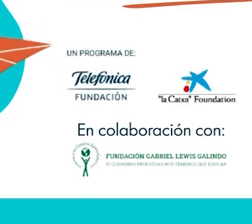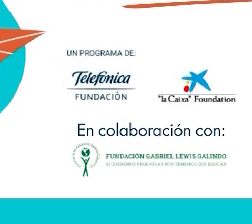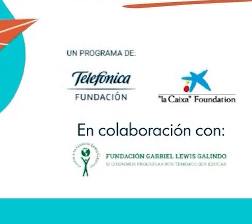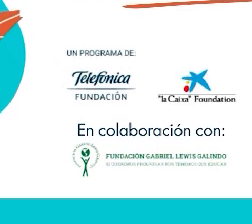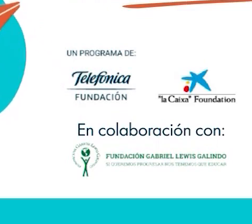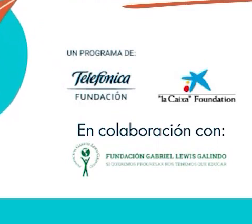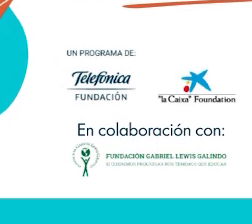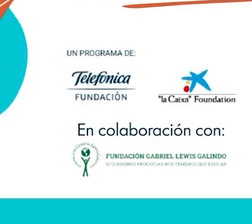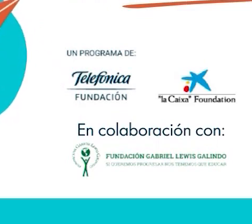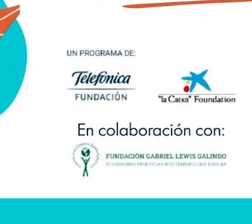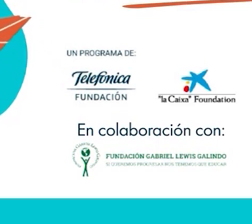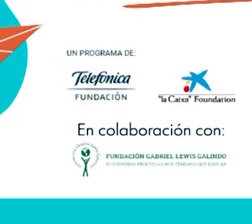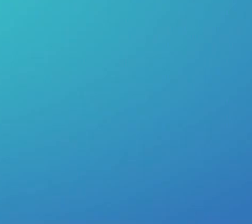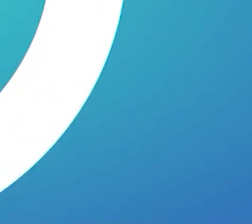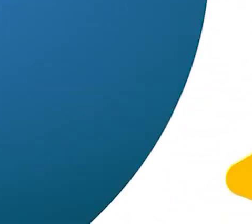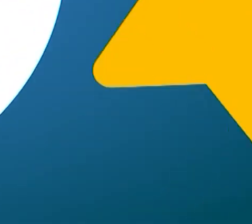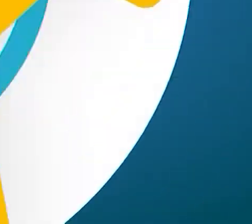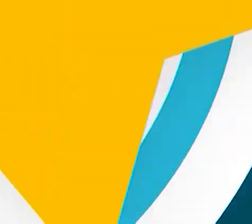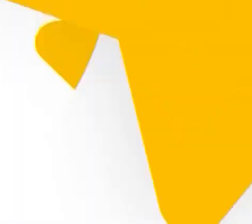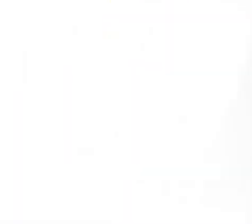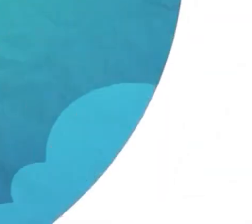Comprometidos con la educación.